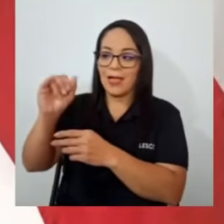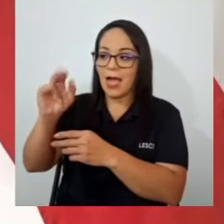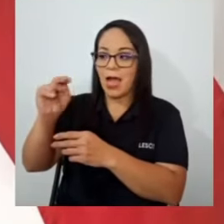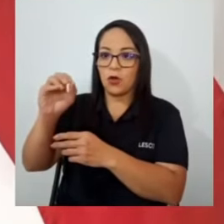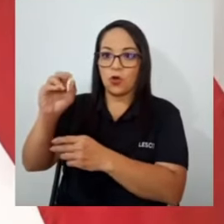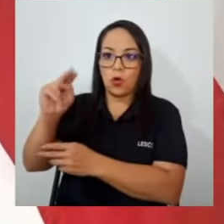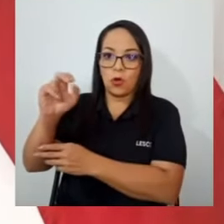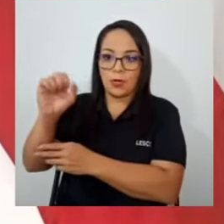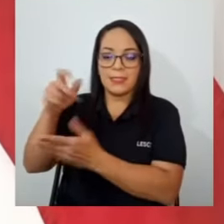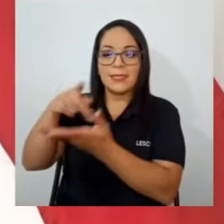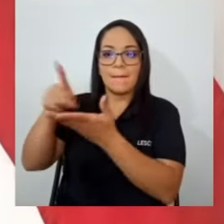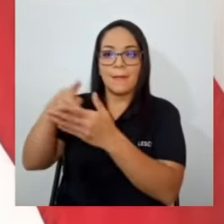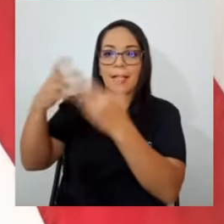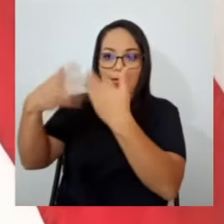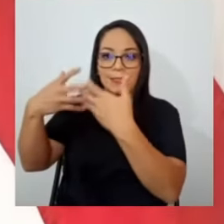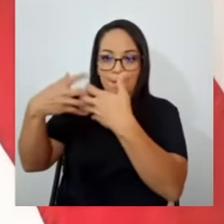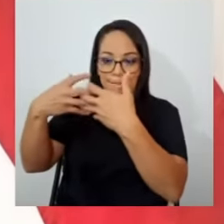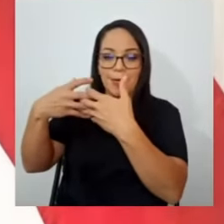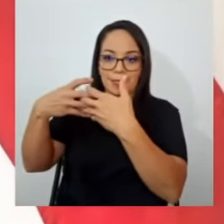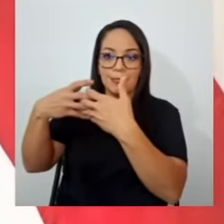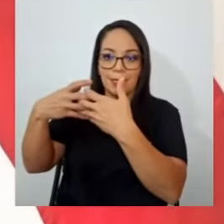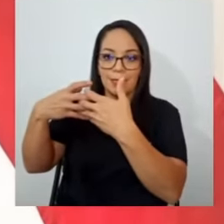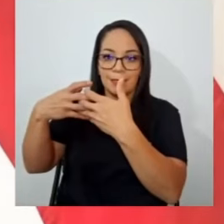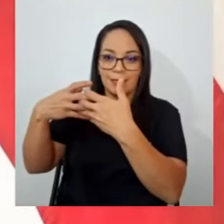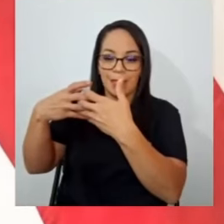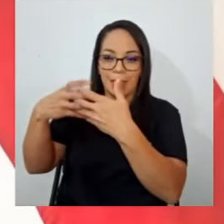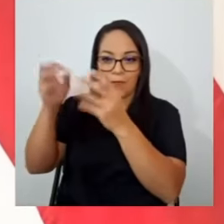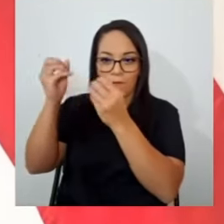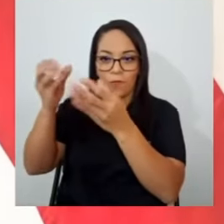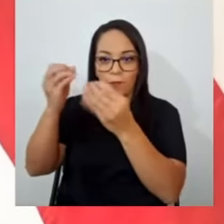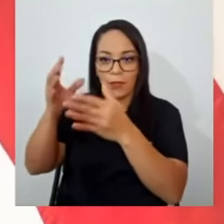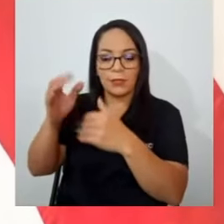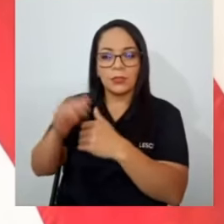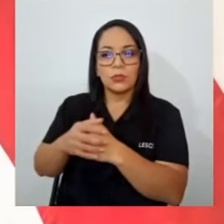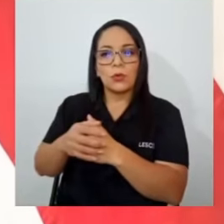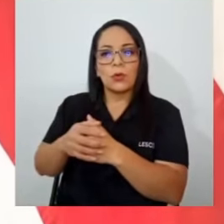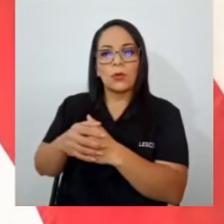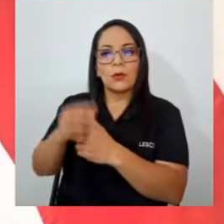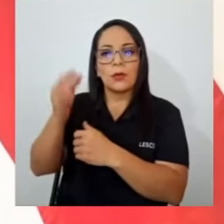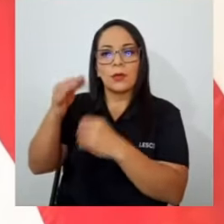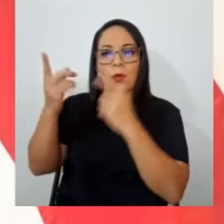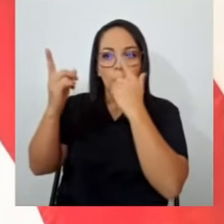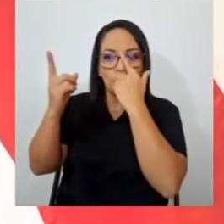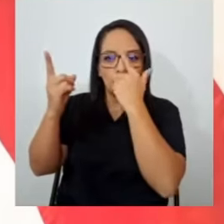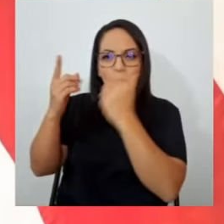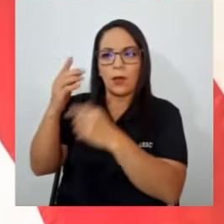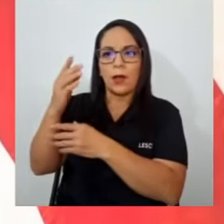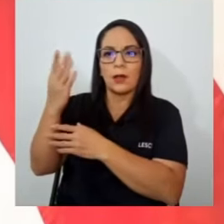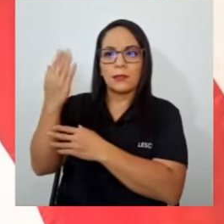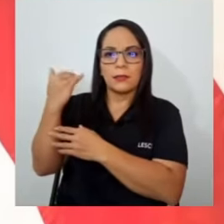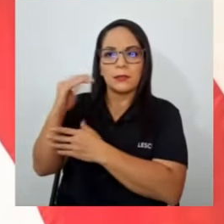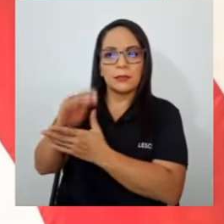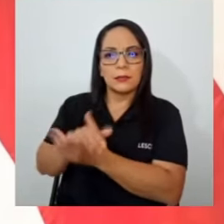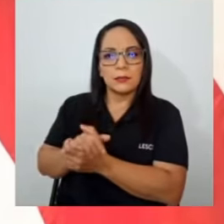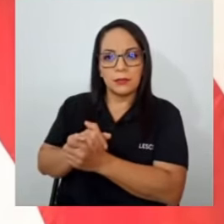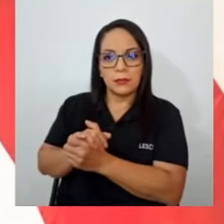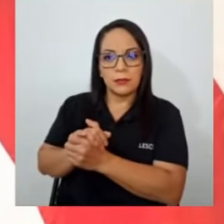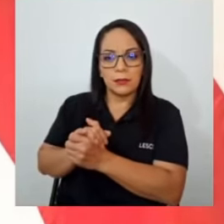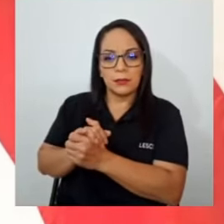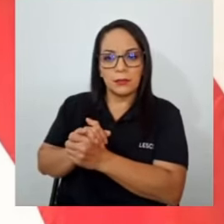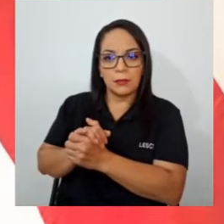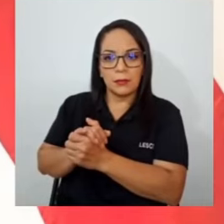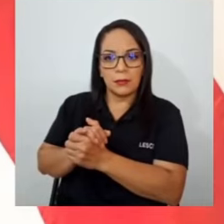un bien público se fijó en el año 1953, creo, y son verdaderamente